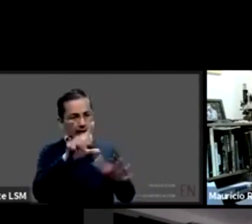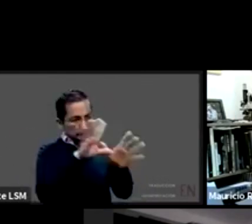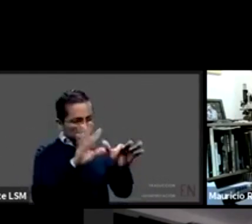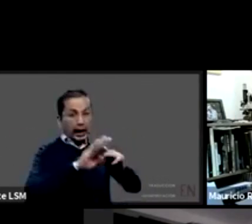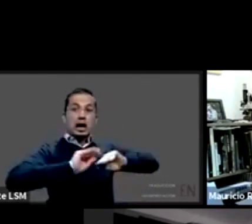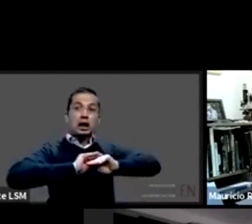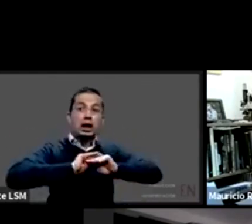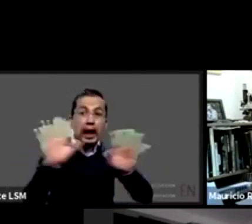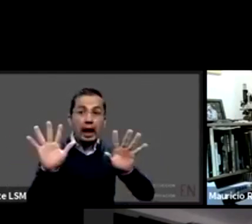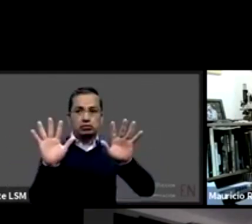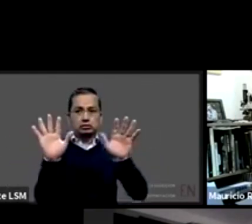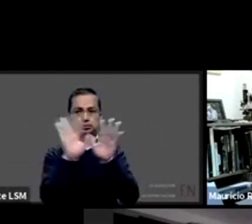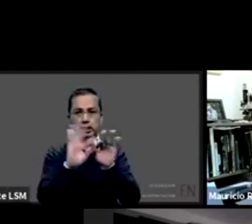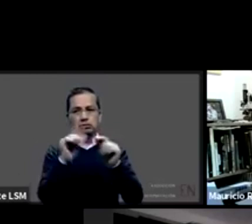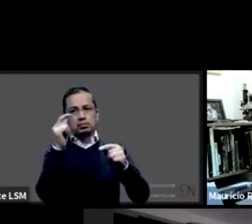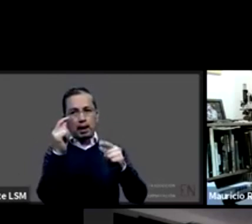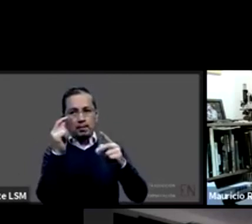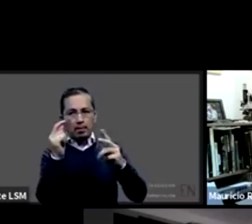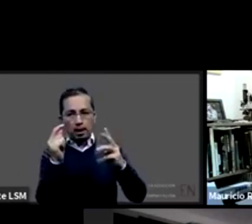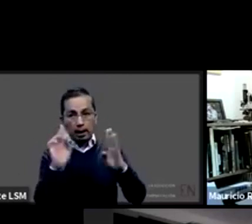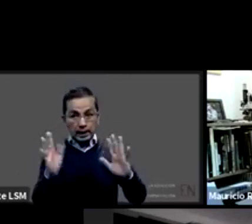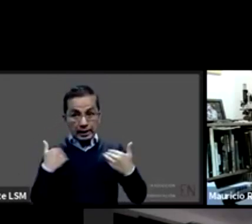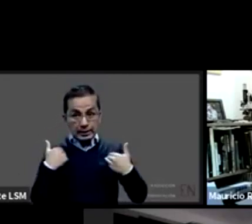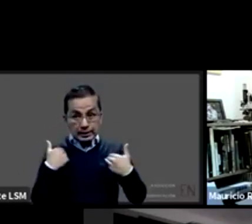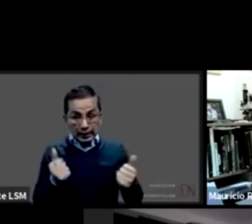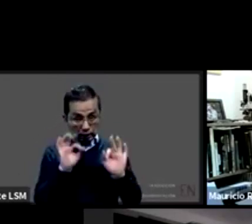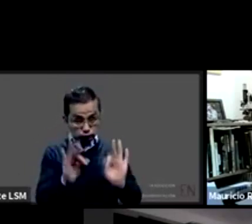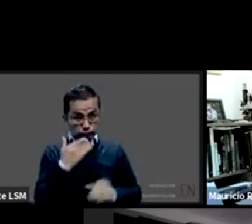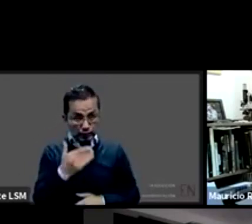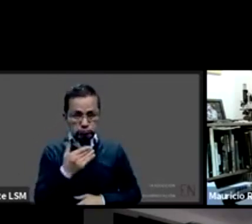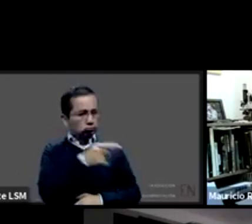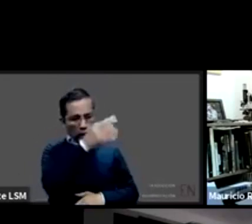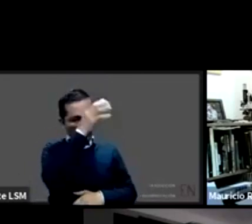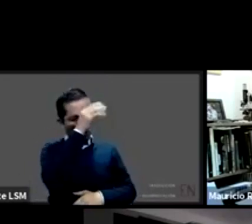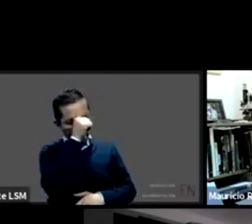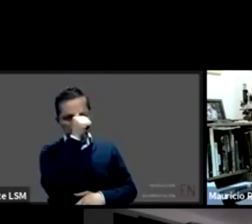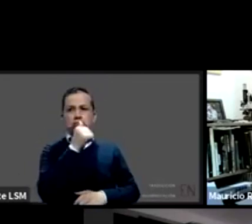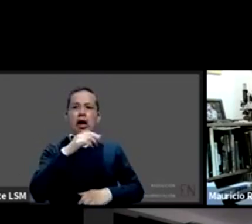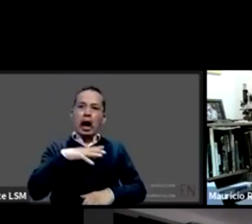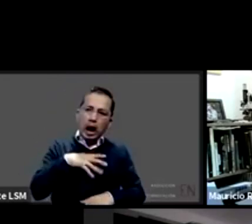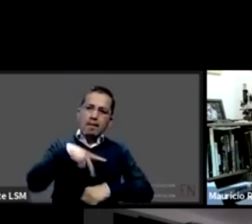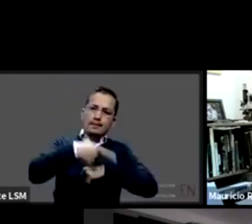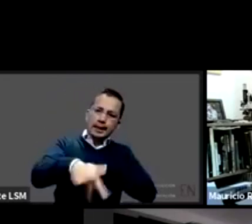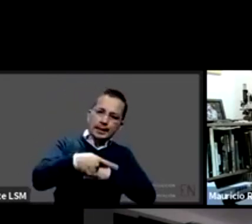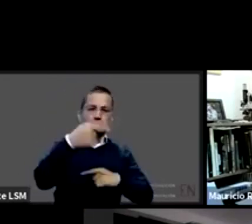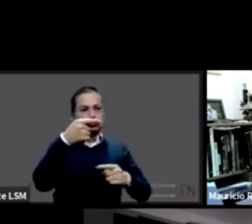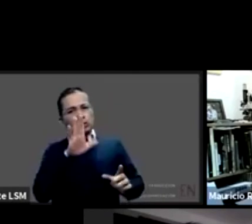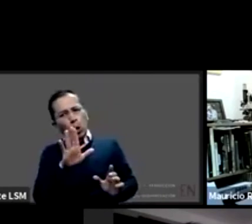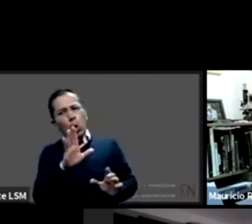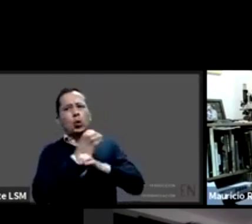entonces todos estamos asumiendo los riesgos y los beneficios que va a llevar este